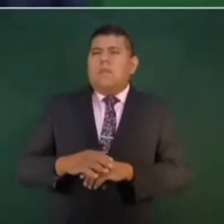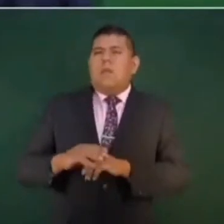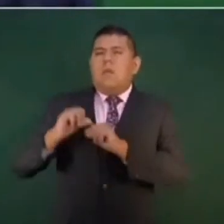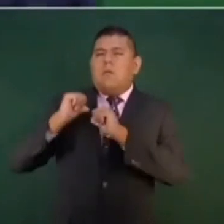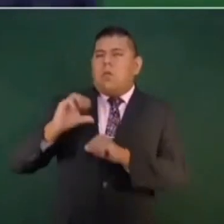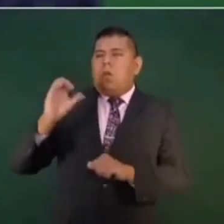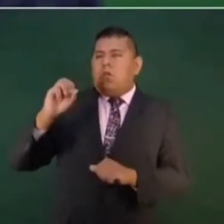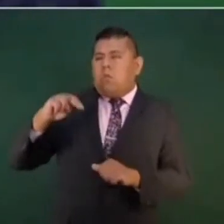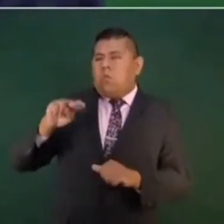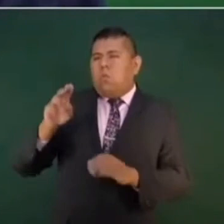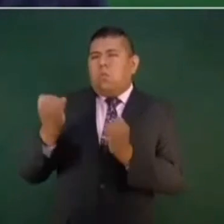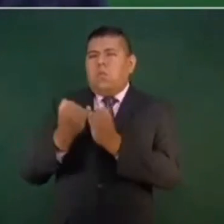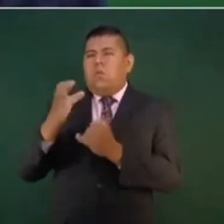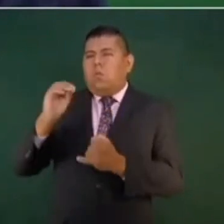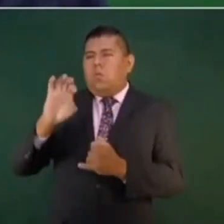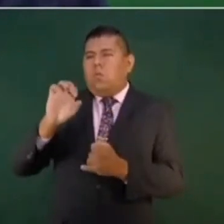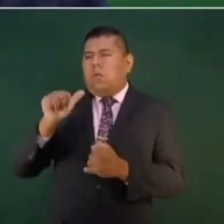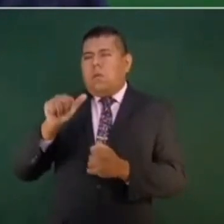manipulados